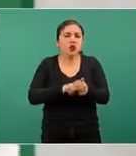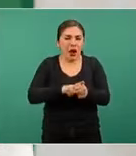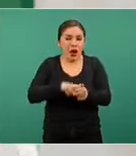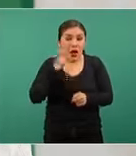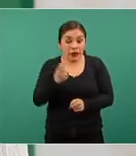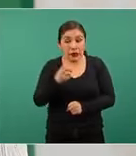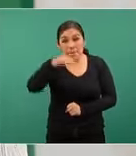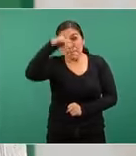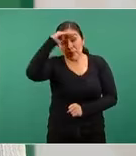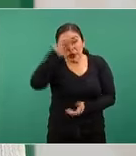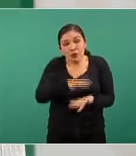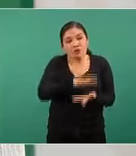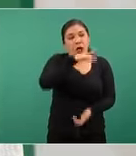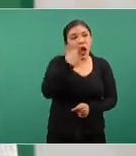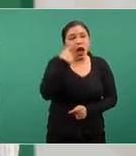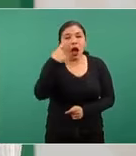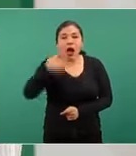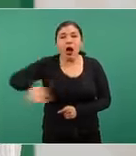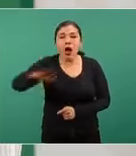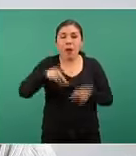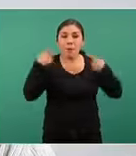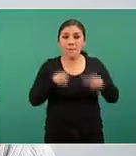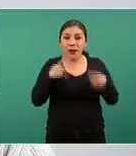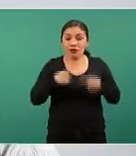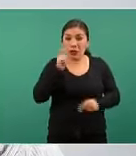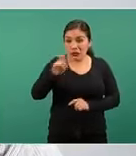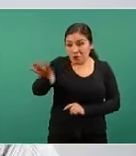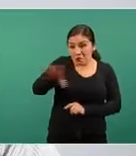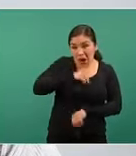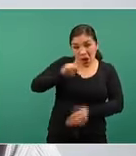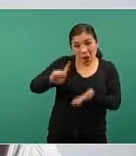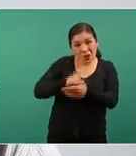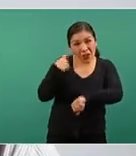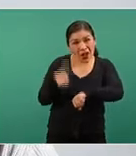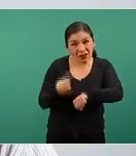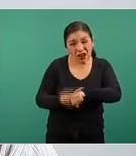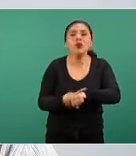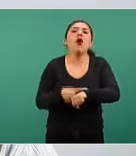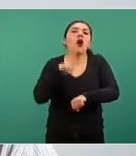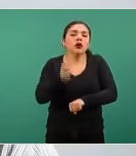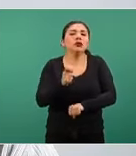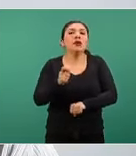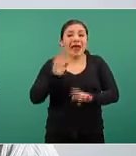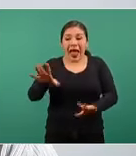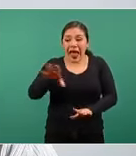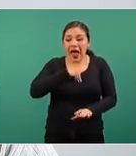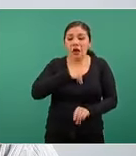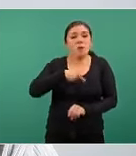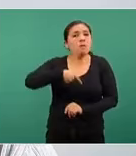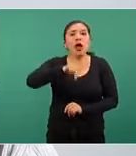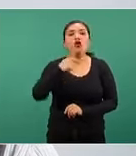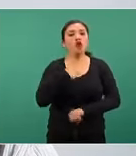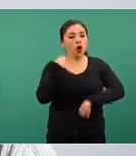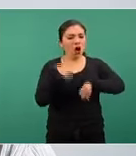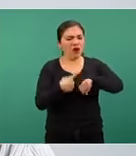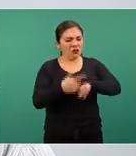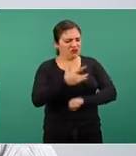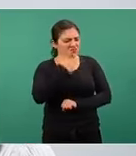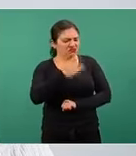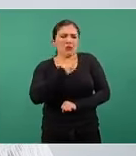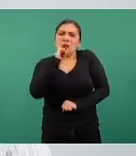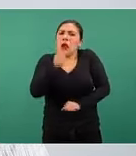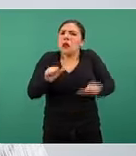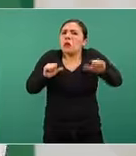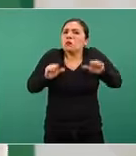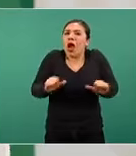expectativa en la mayoría de las personas es que esa reinfección no me genere nuevamente la enfermedad, o sea, no me produzca signos y